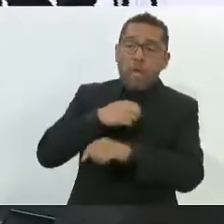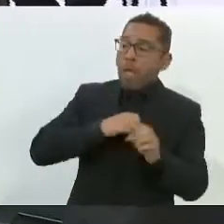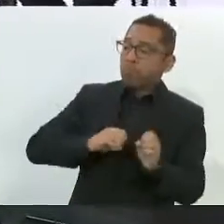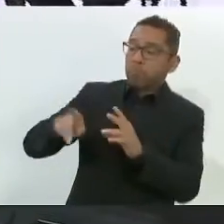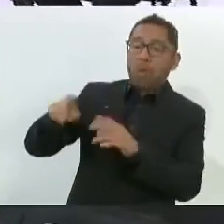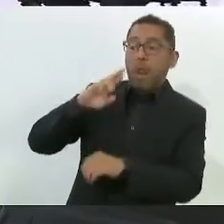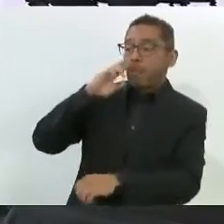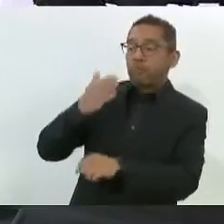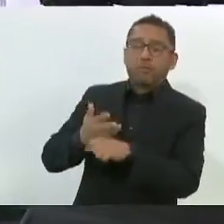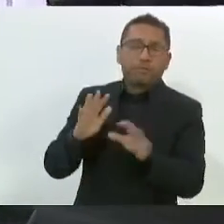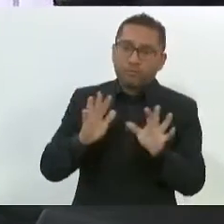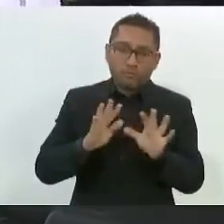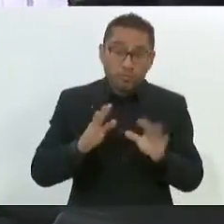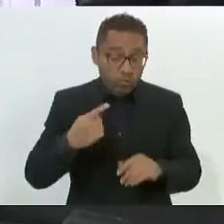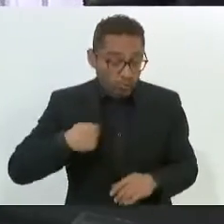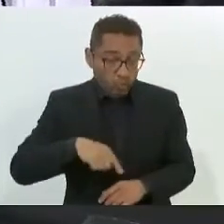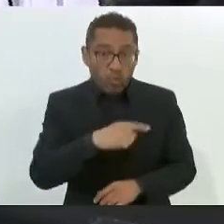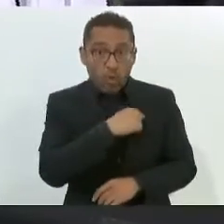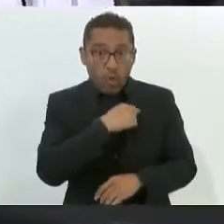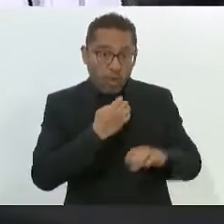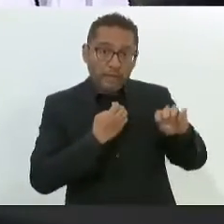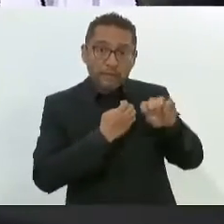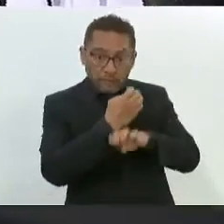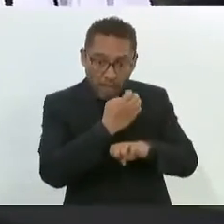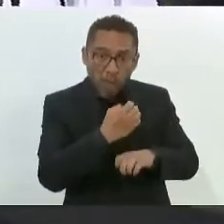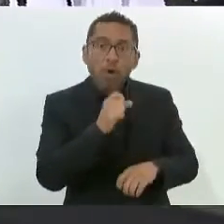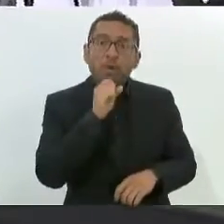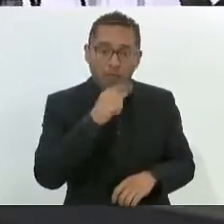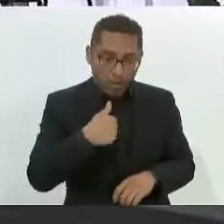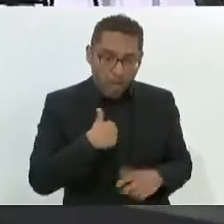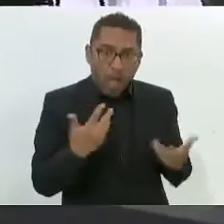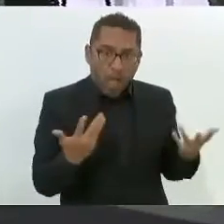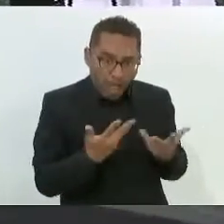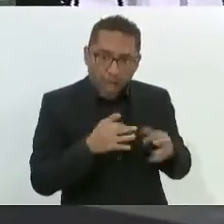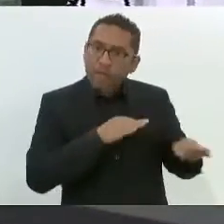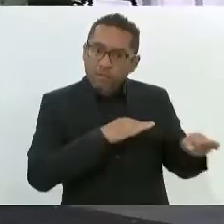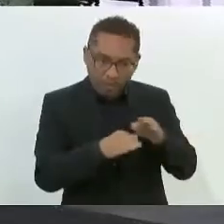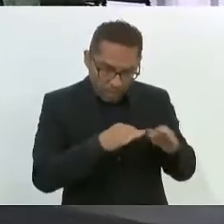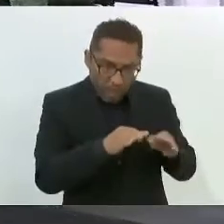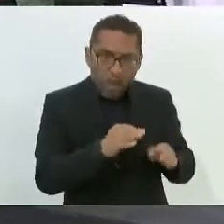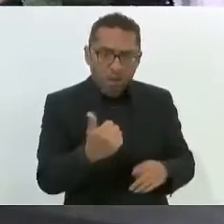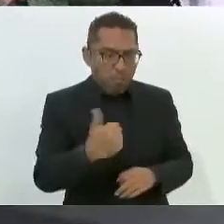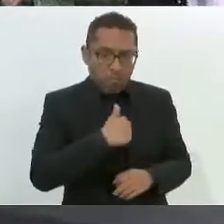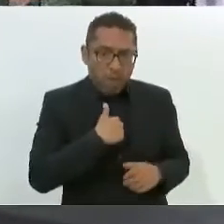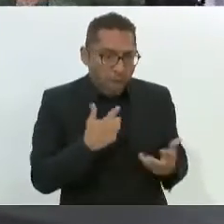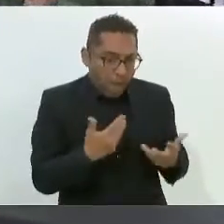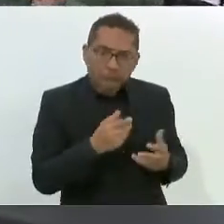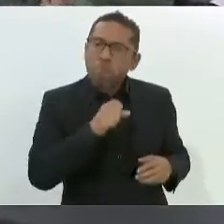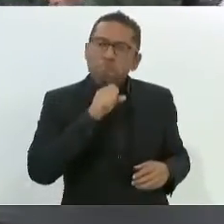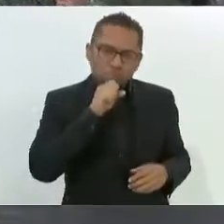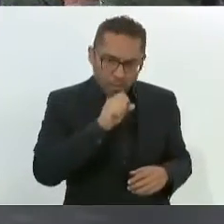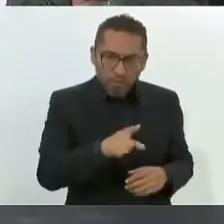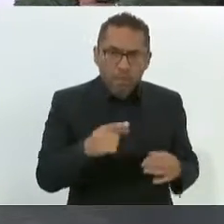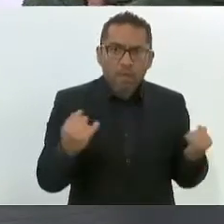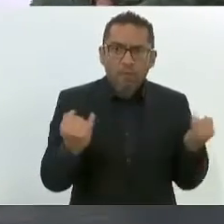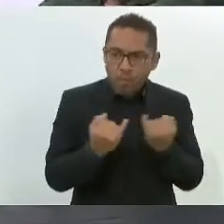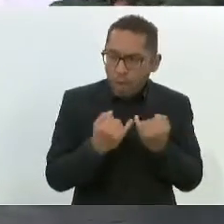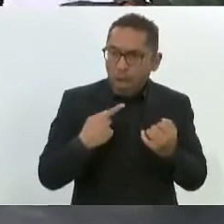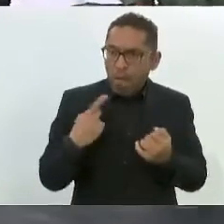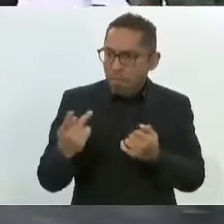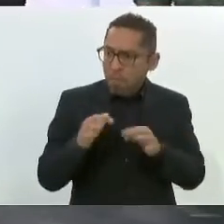tenemos que hacer la parte que nos corresponde y desde luego también los municipios.